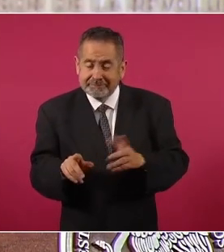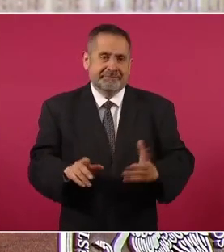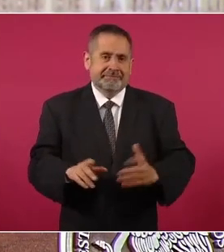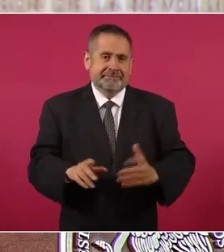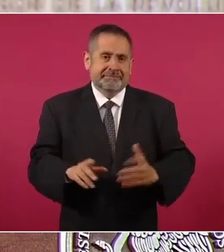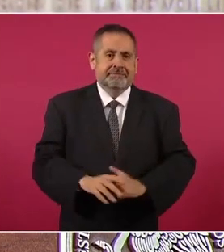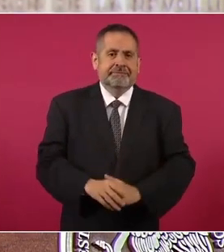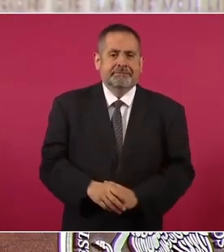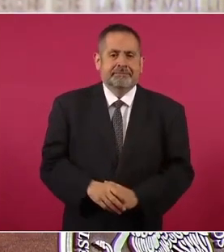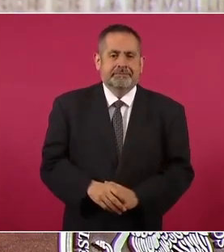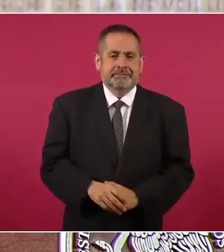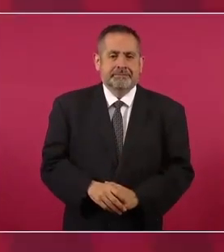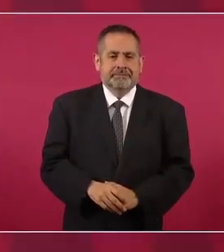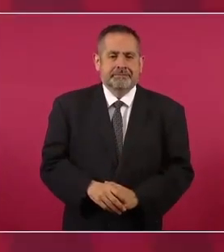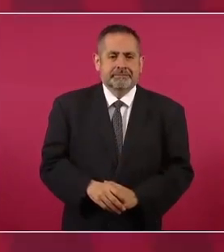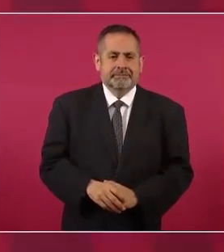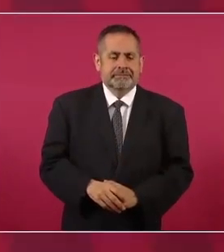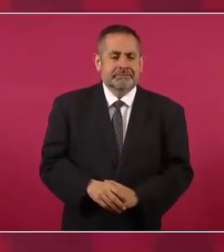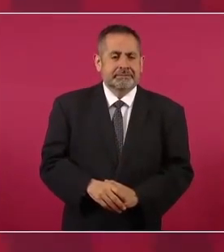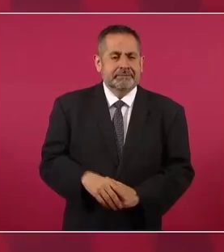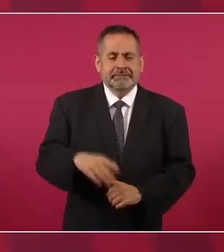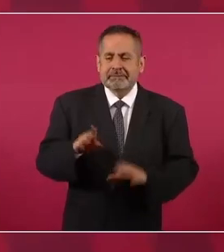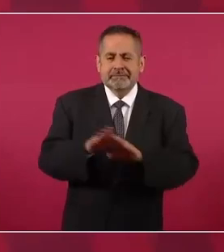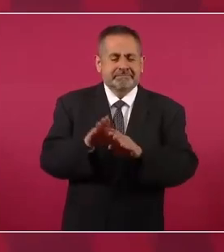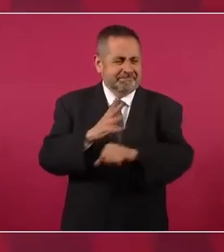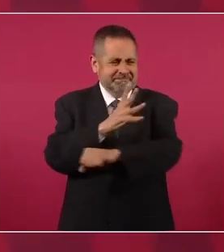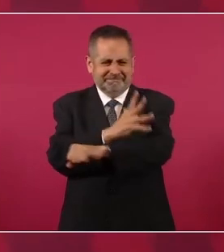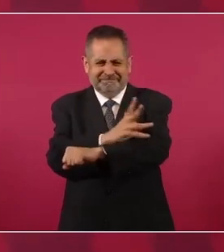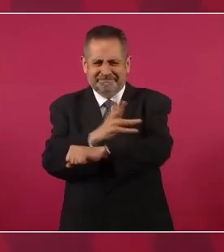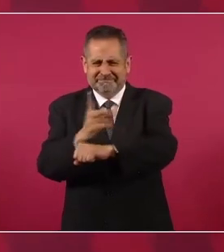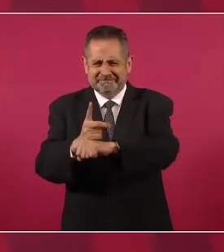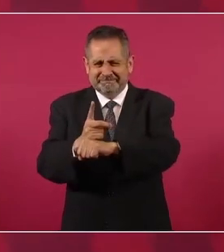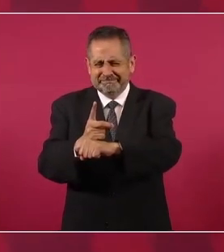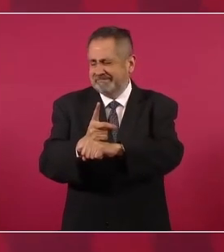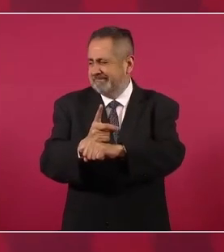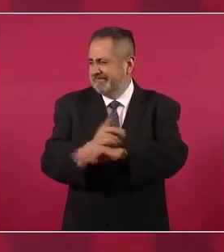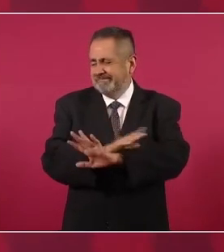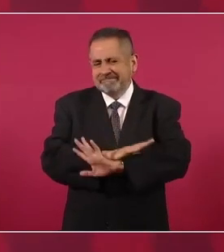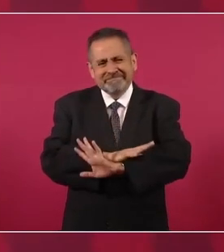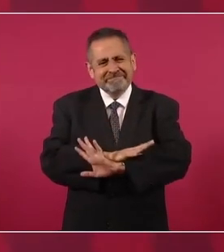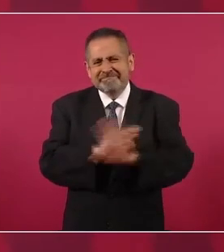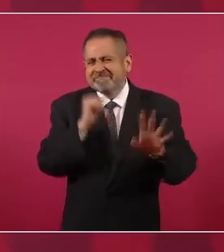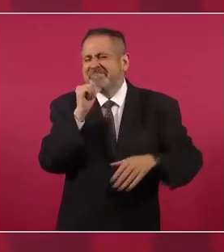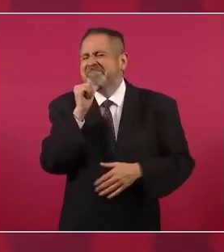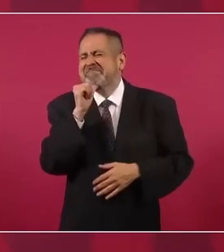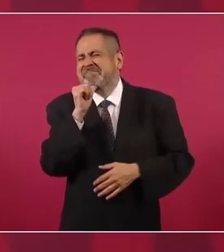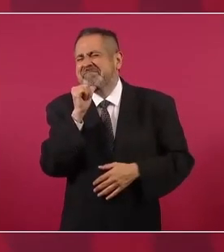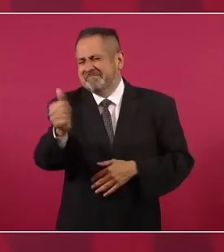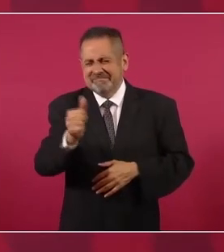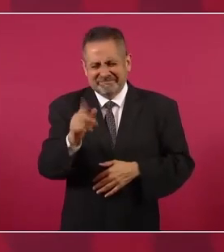Y un nivel de deshonestidad extremo,